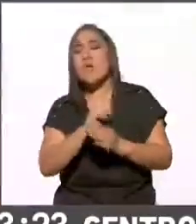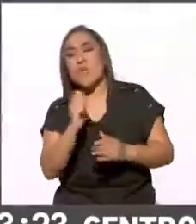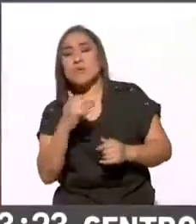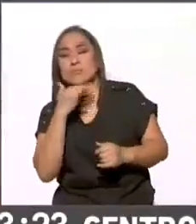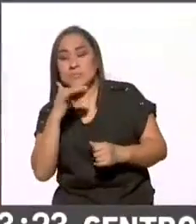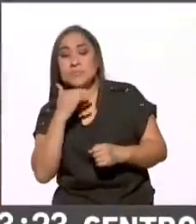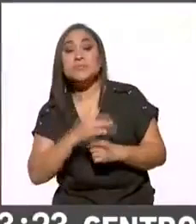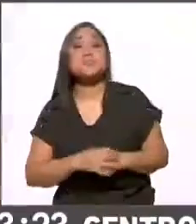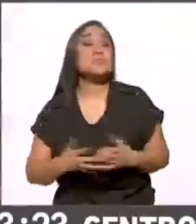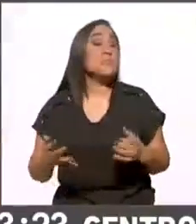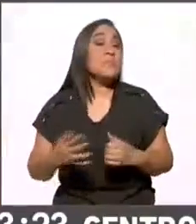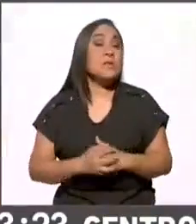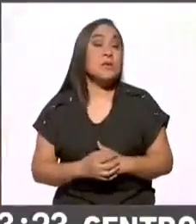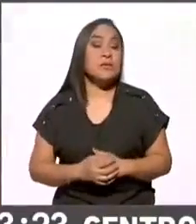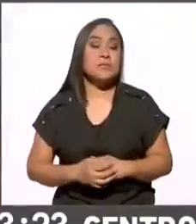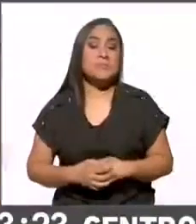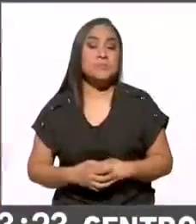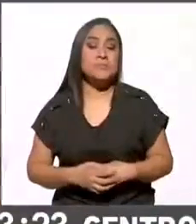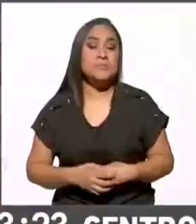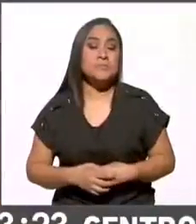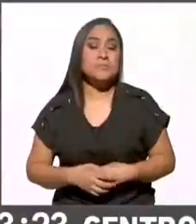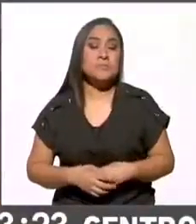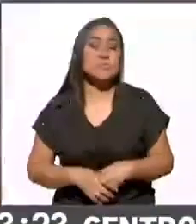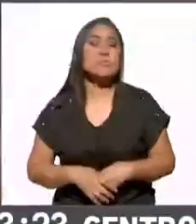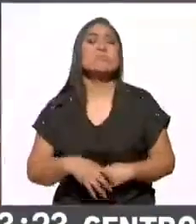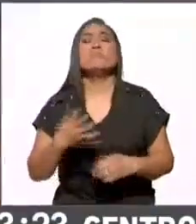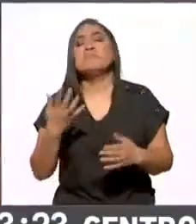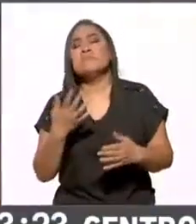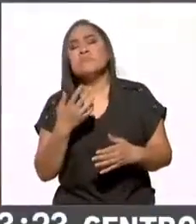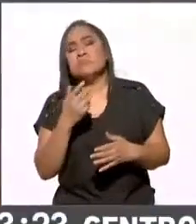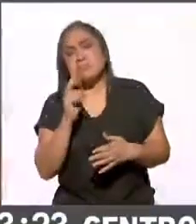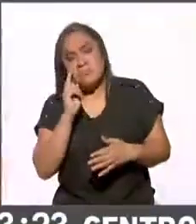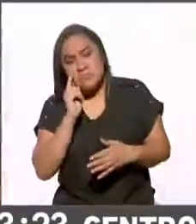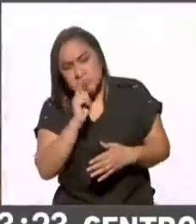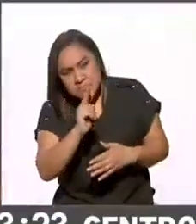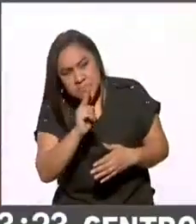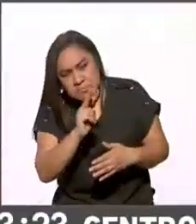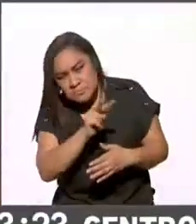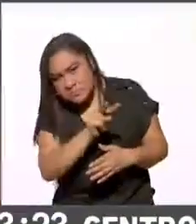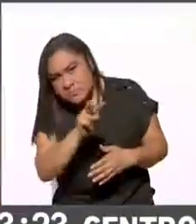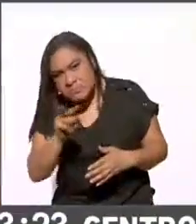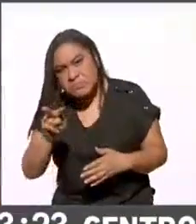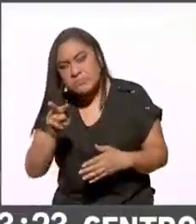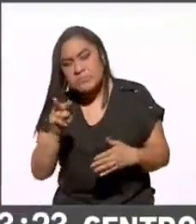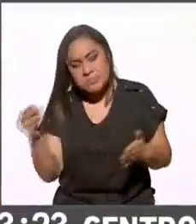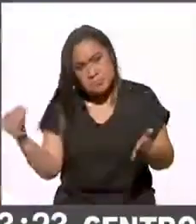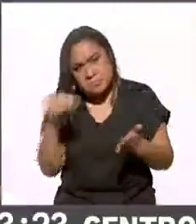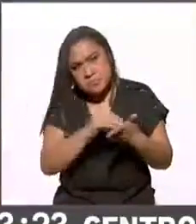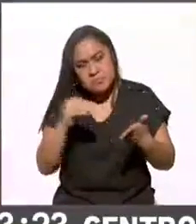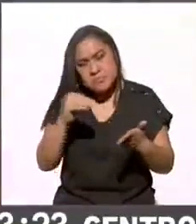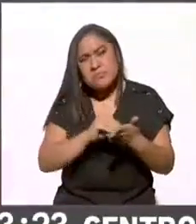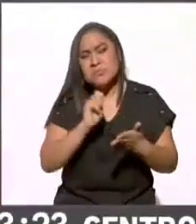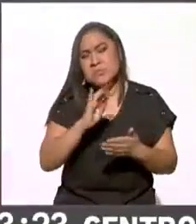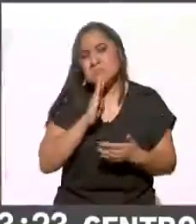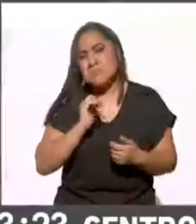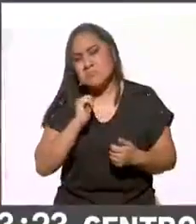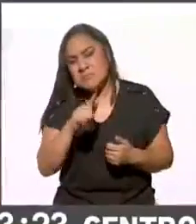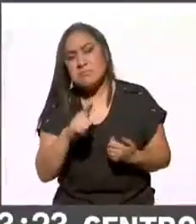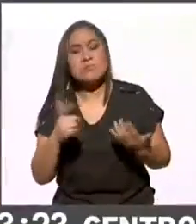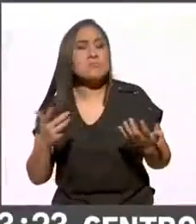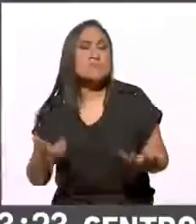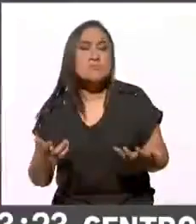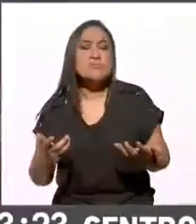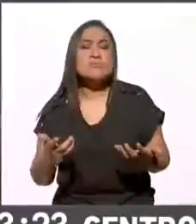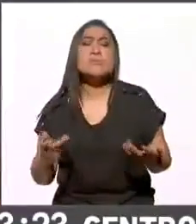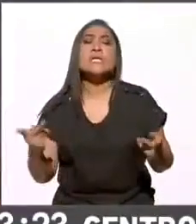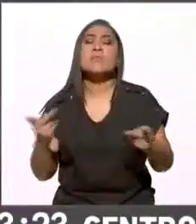conductas que se tipificaron como delitos son la